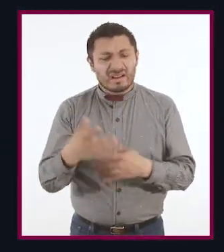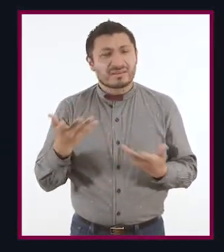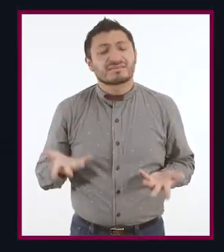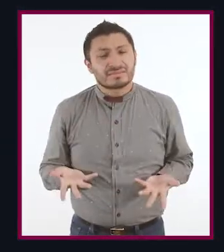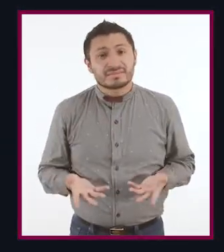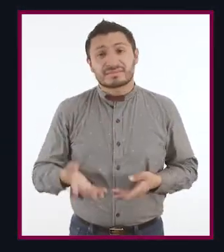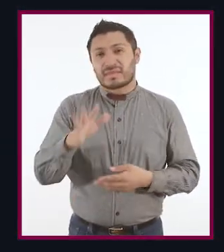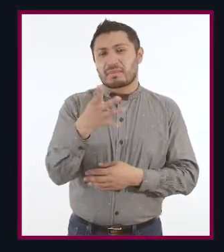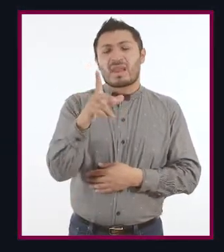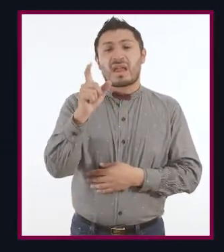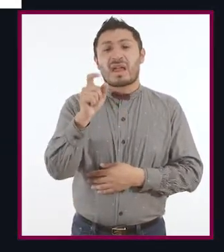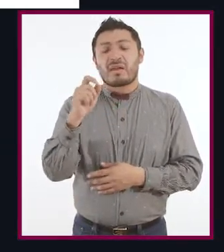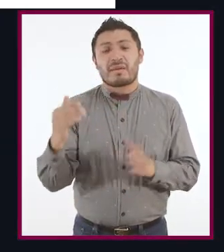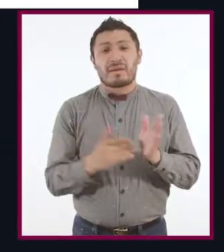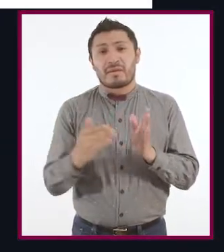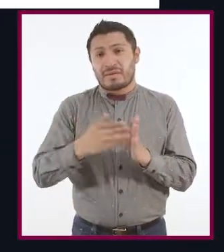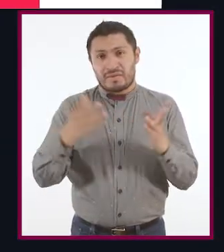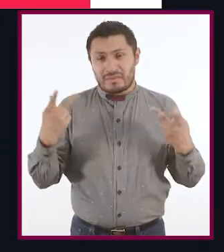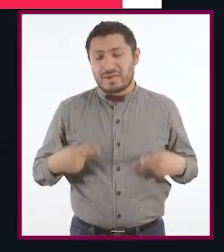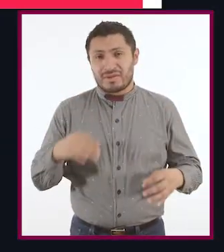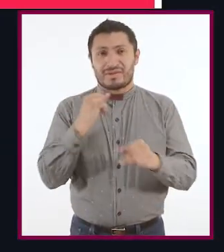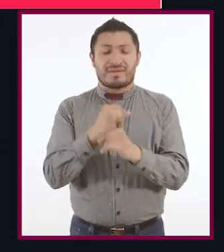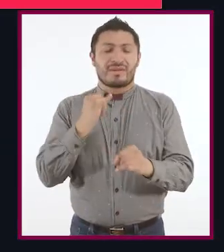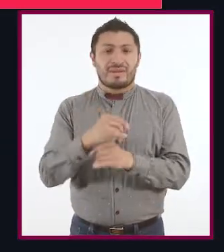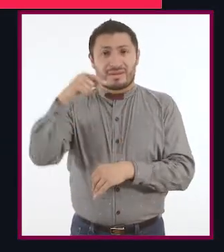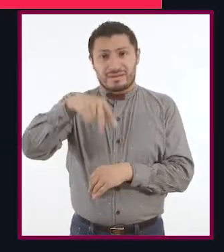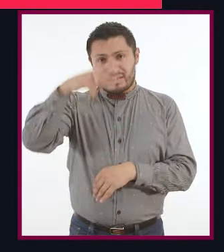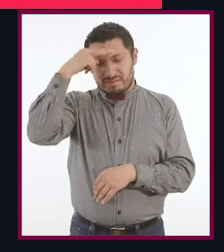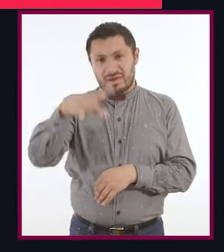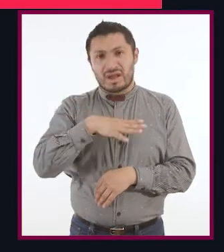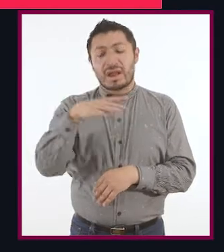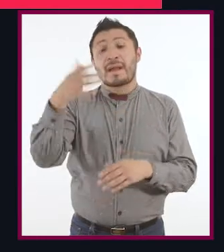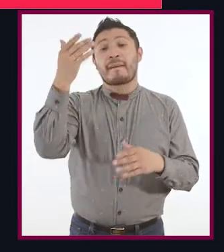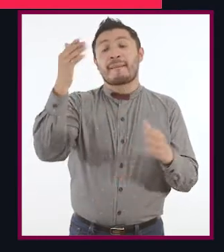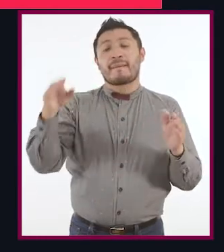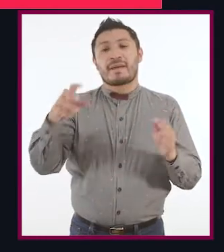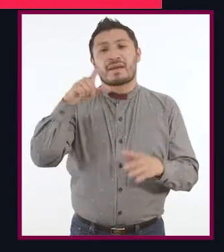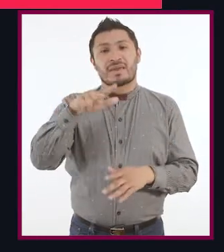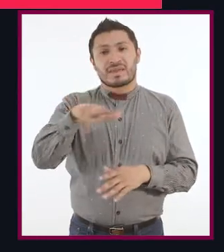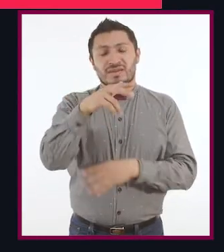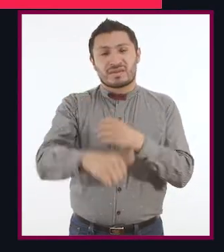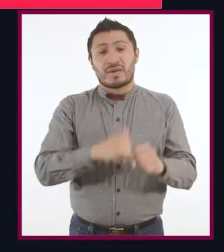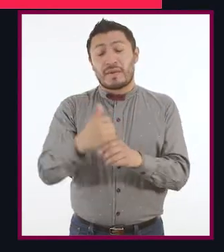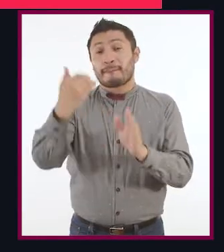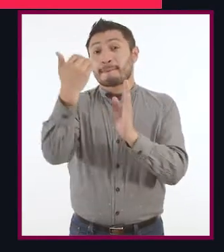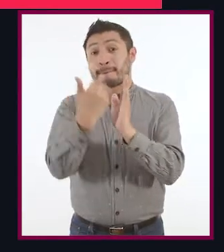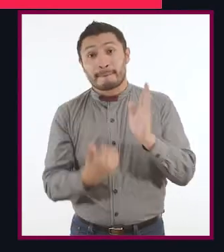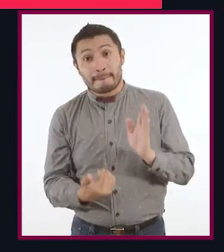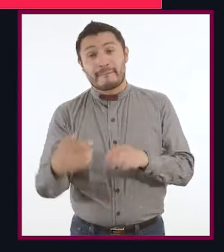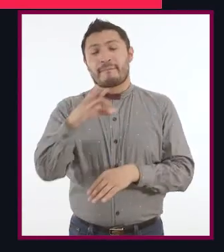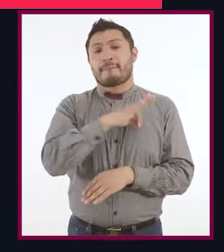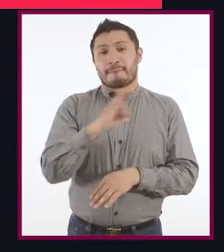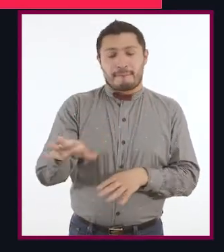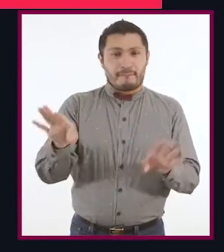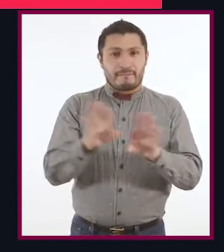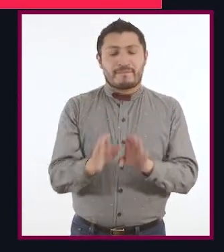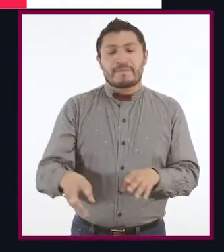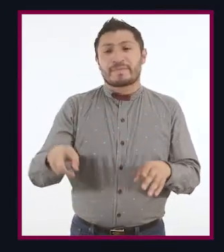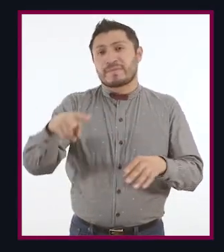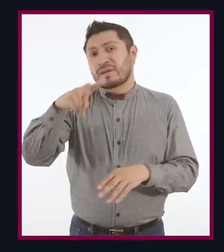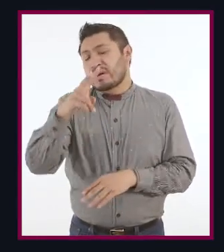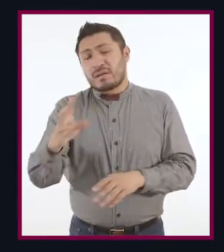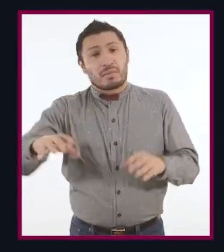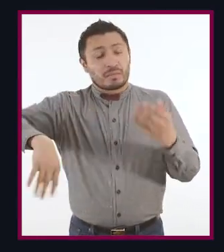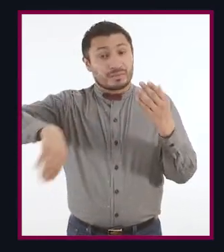Aproximadamente 20 millones de los internautas en México tienen menos de 18 años y pueden ser víctimas de ciberacoso.